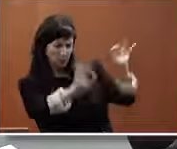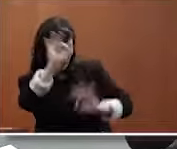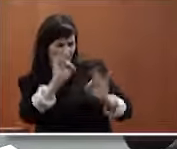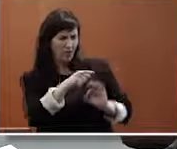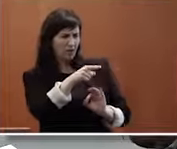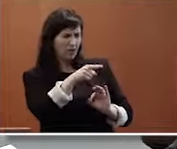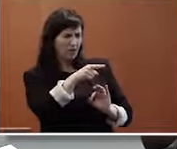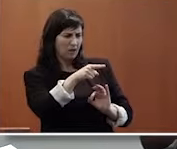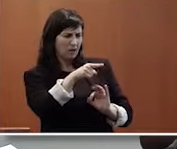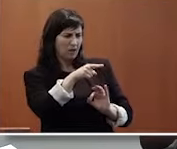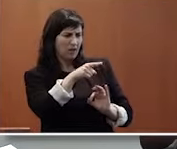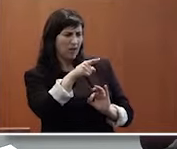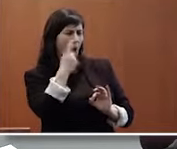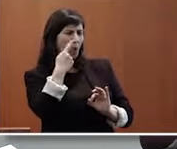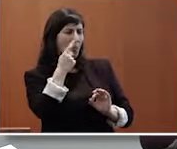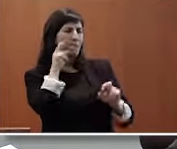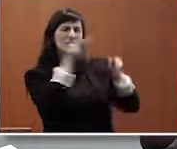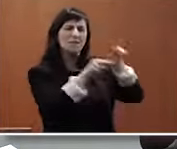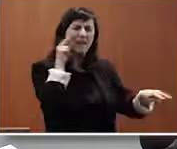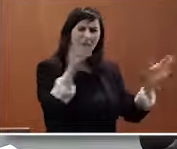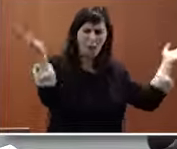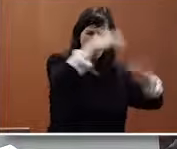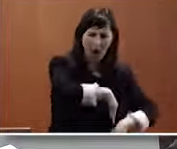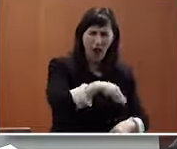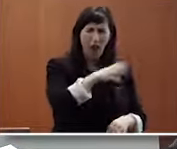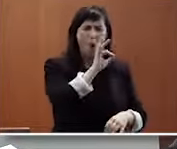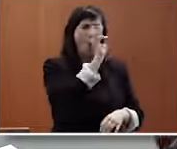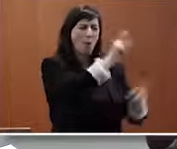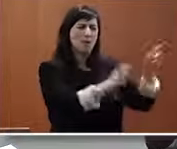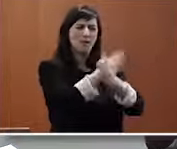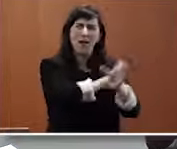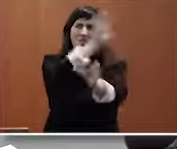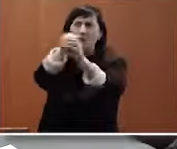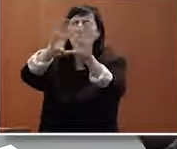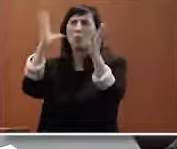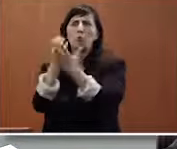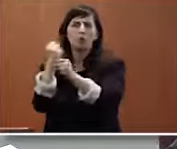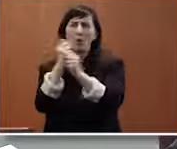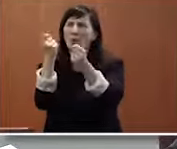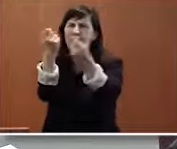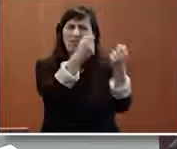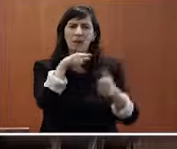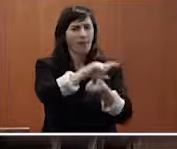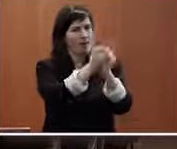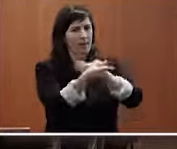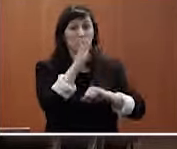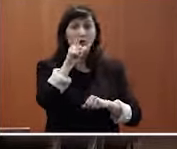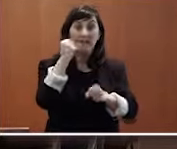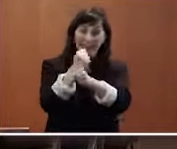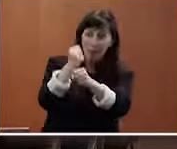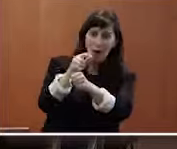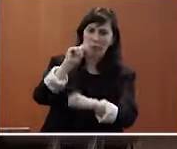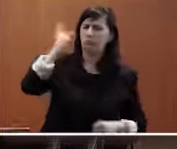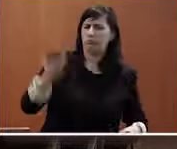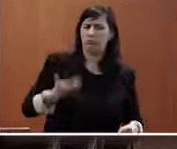esa esa falta de presencia el empleo es algo muy importante es lo que más le puede cambiar la vida a una persona que puede trabajar el trabajar es lo que